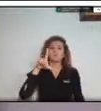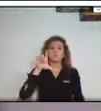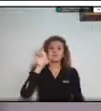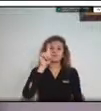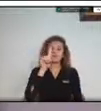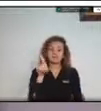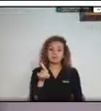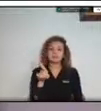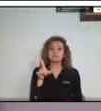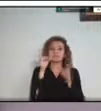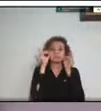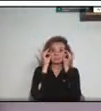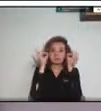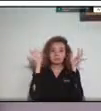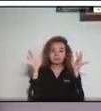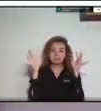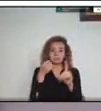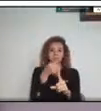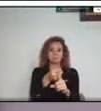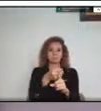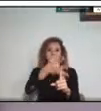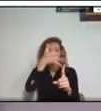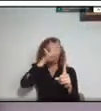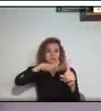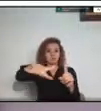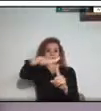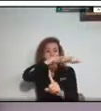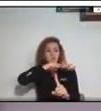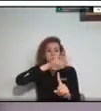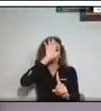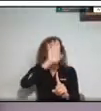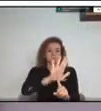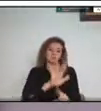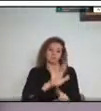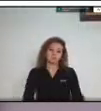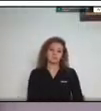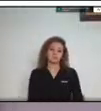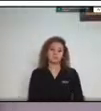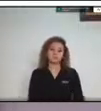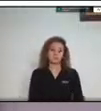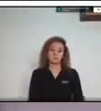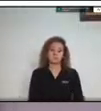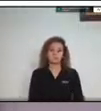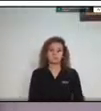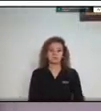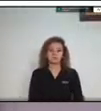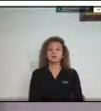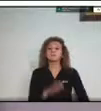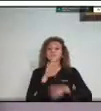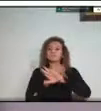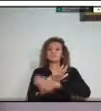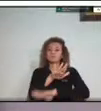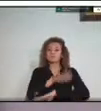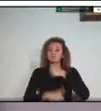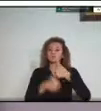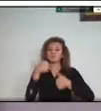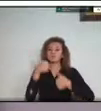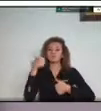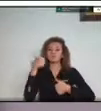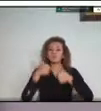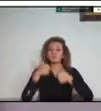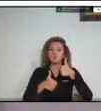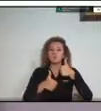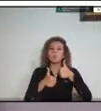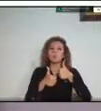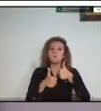nichos ecológicos de la rica fauna de esta zona del país dentro de los principales causantes de incendios de cobertura vegetal se identifican